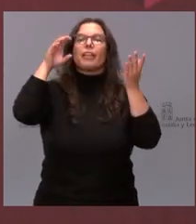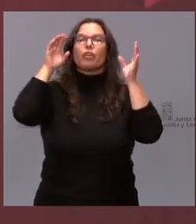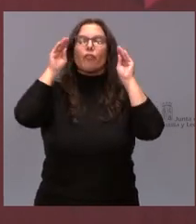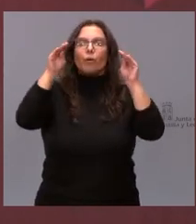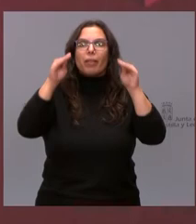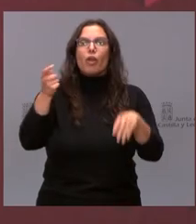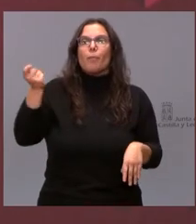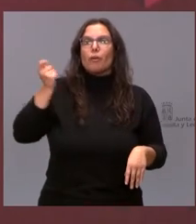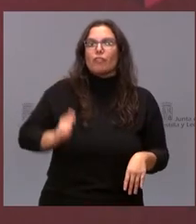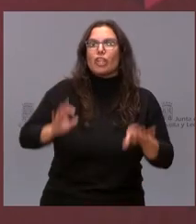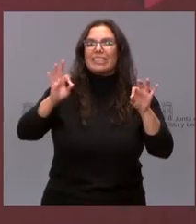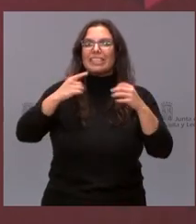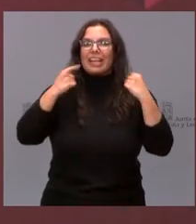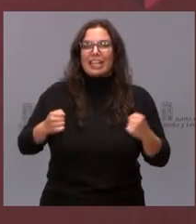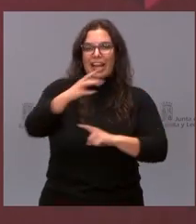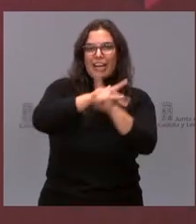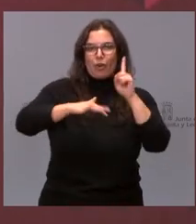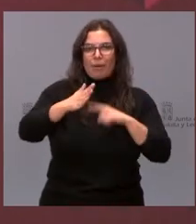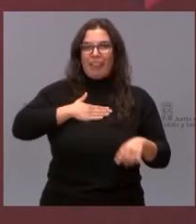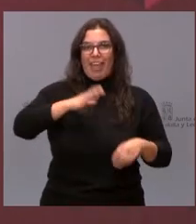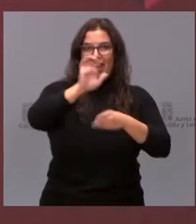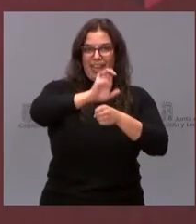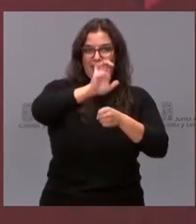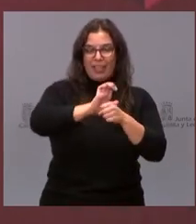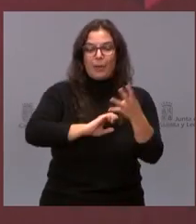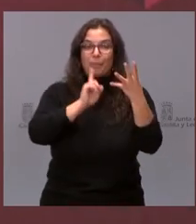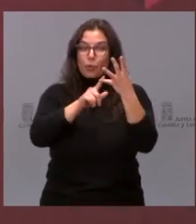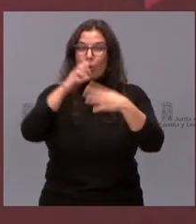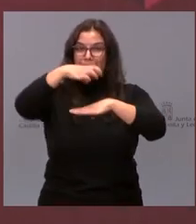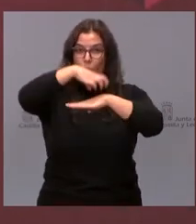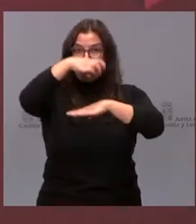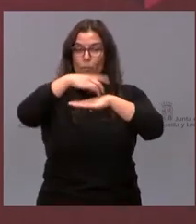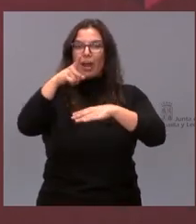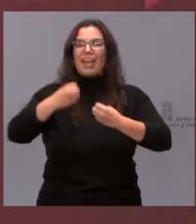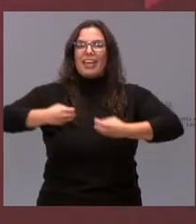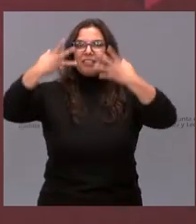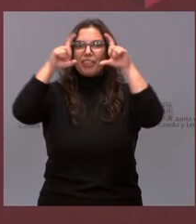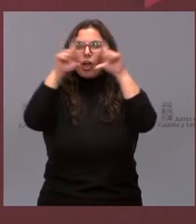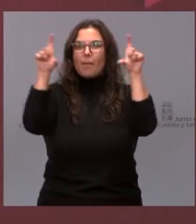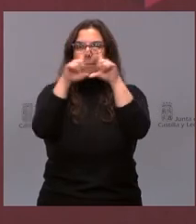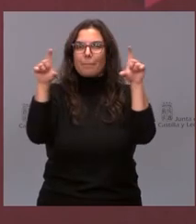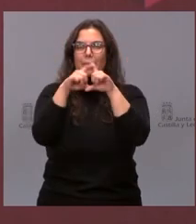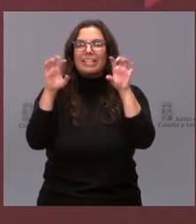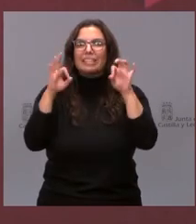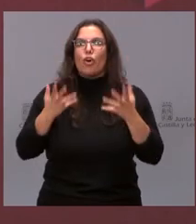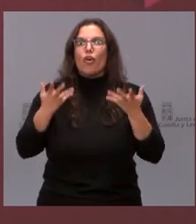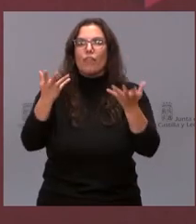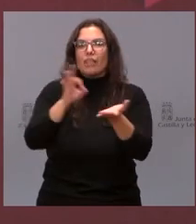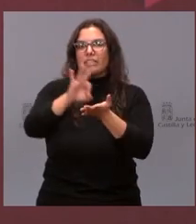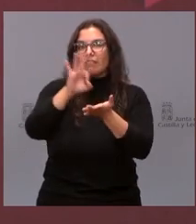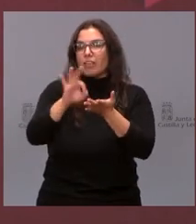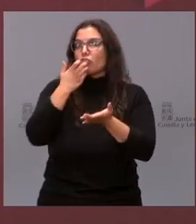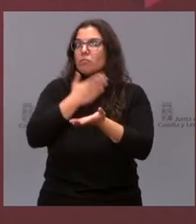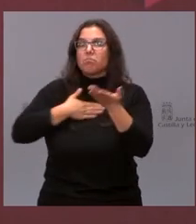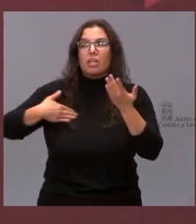Renovables del ECIL. La cuarta va a ser un edificio empresarial al servicio de las empresas que